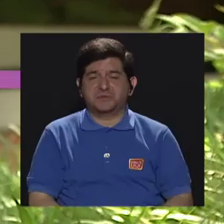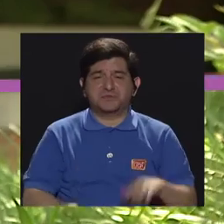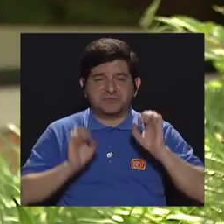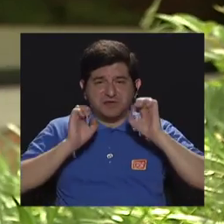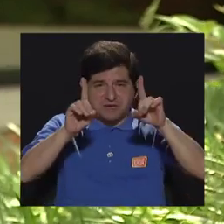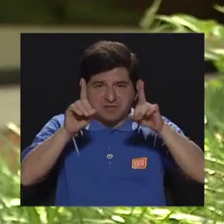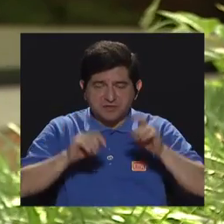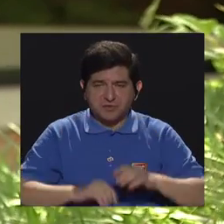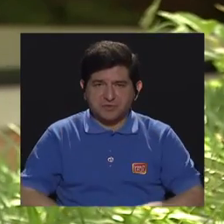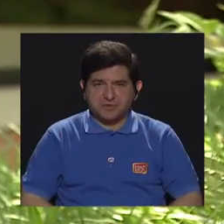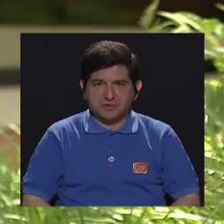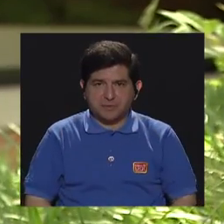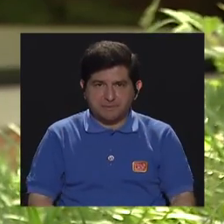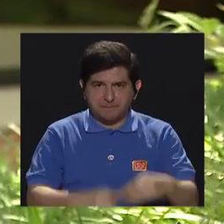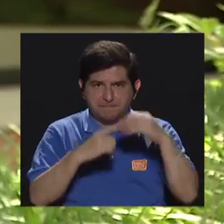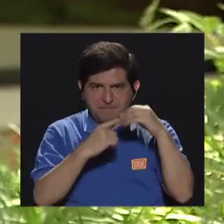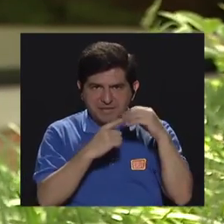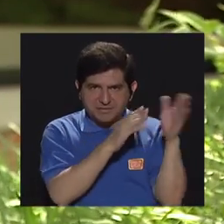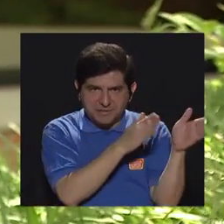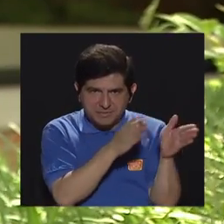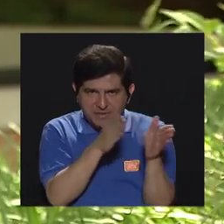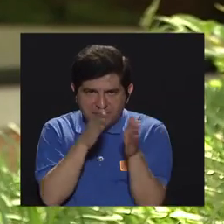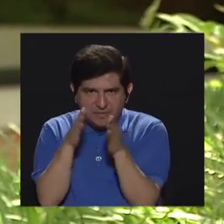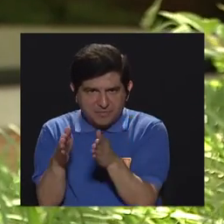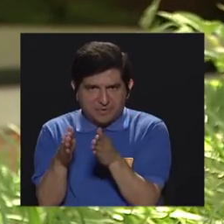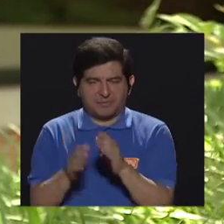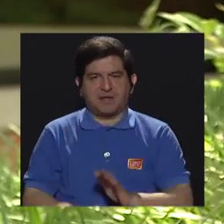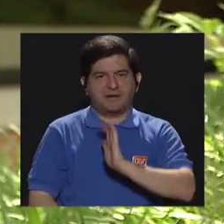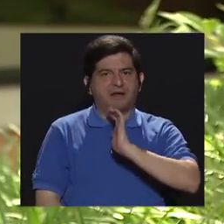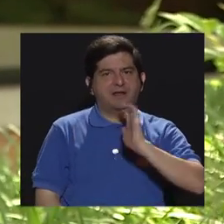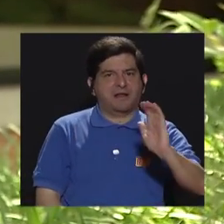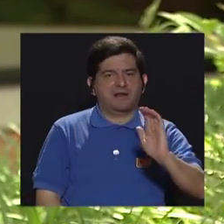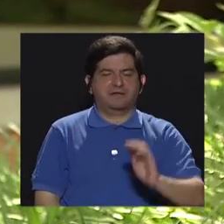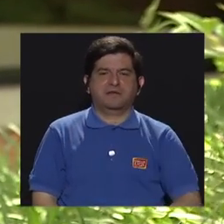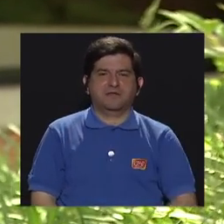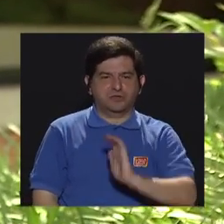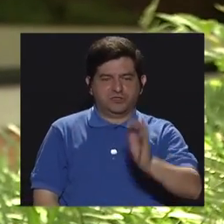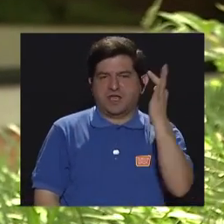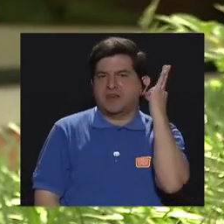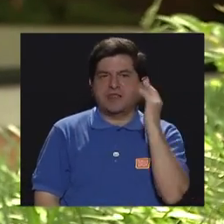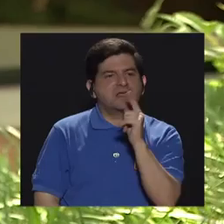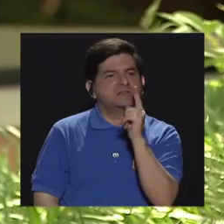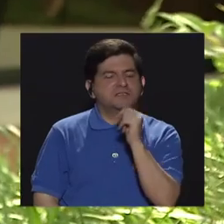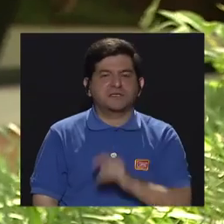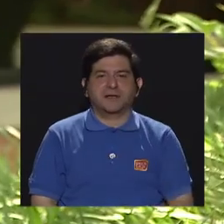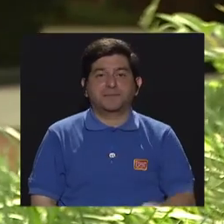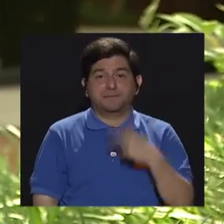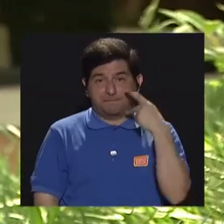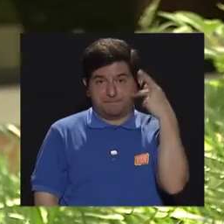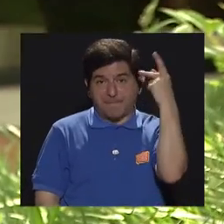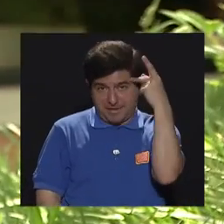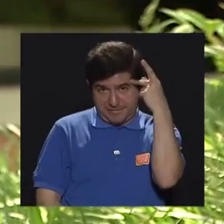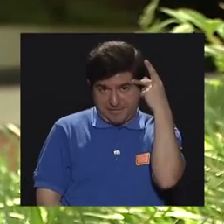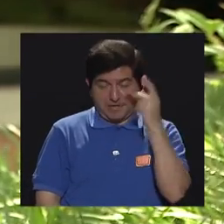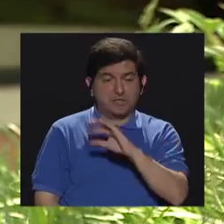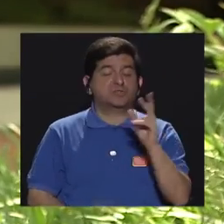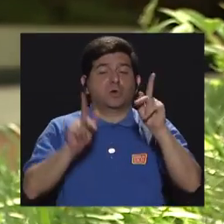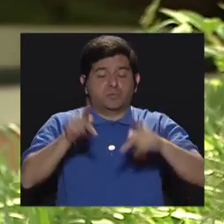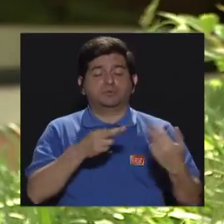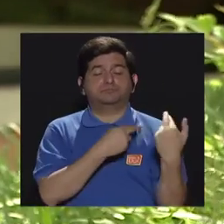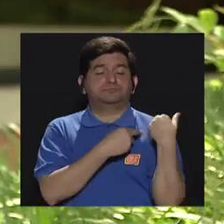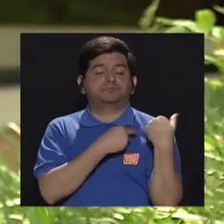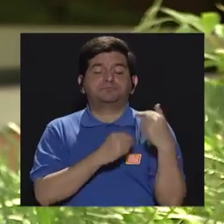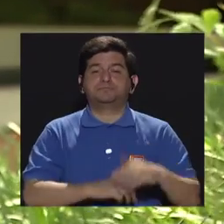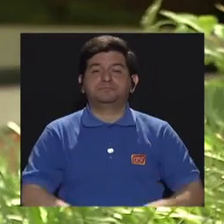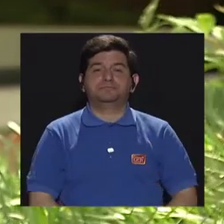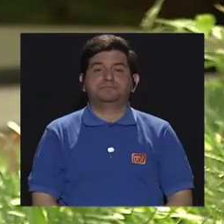educación en la escuela y el principal formador de los niños y las niñas es el padre y la madre de la familia o el encargado,